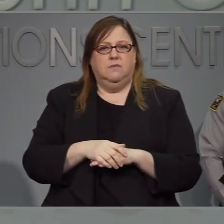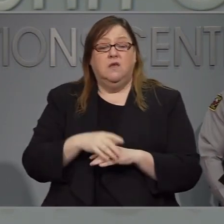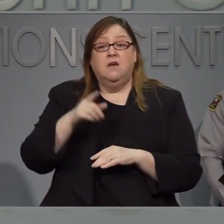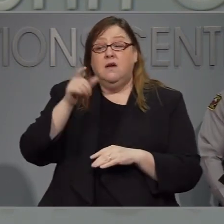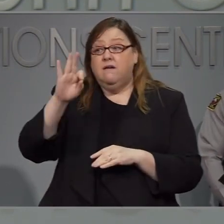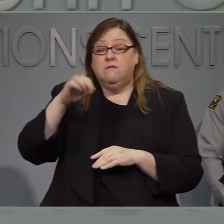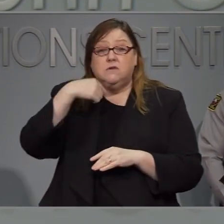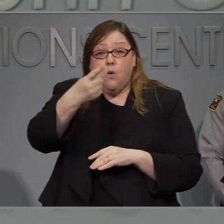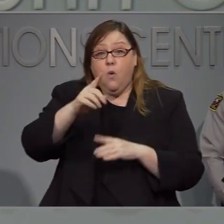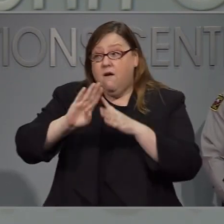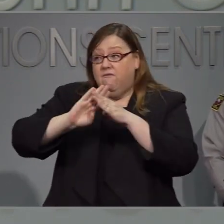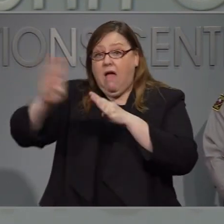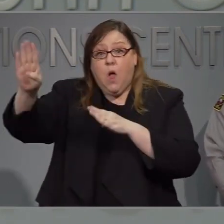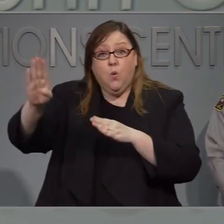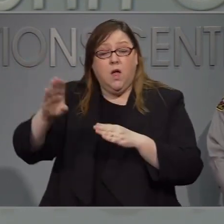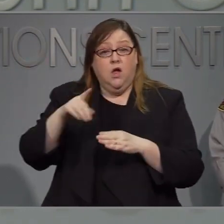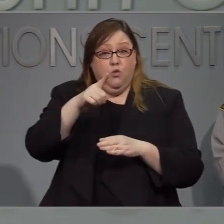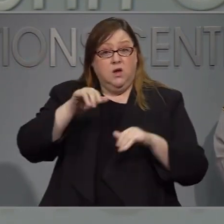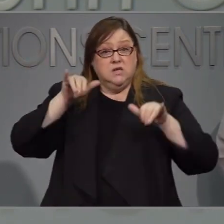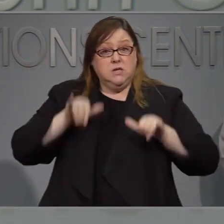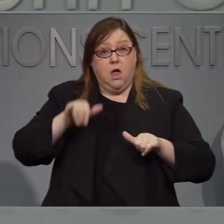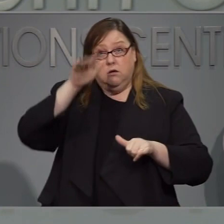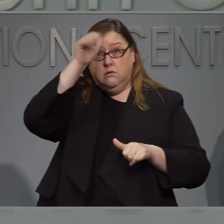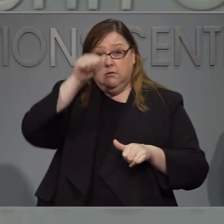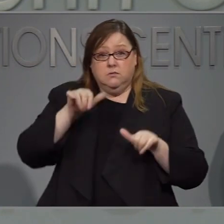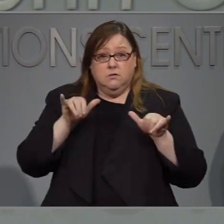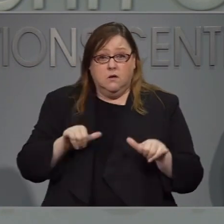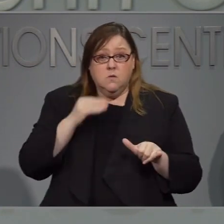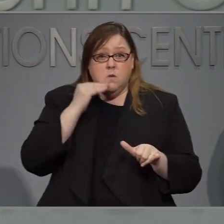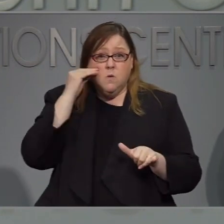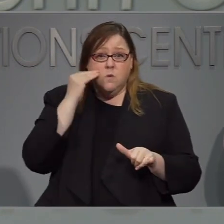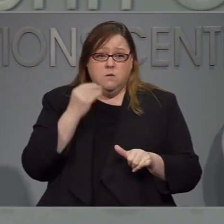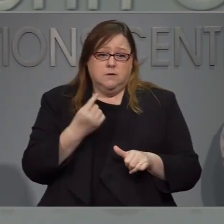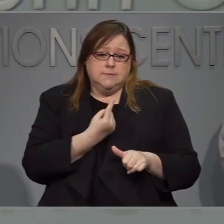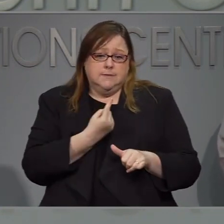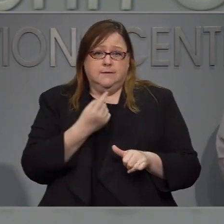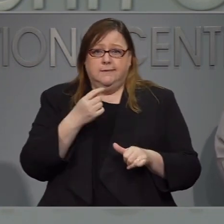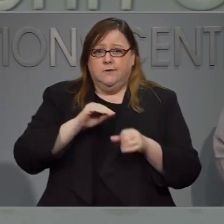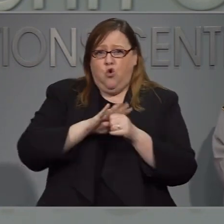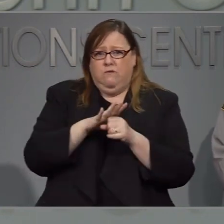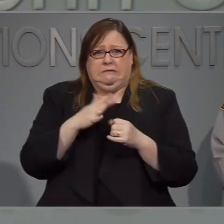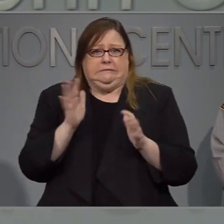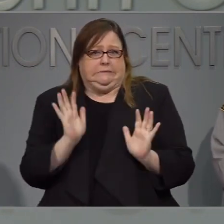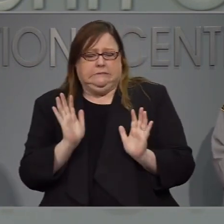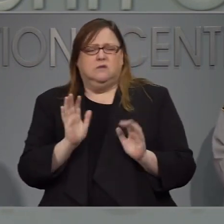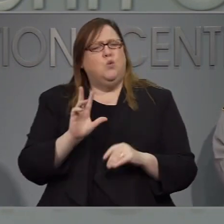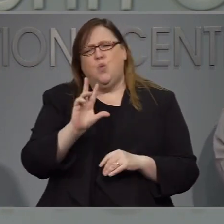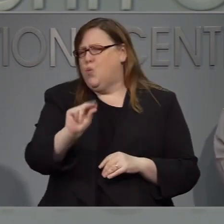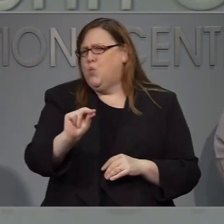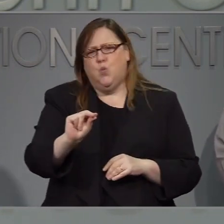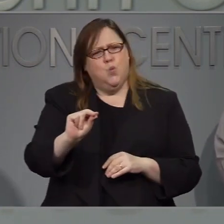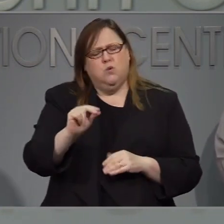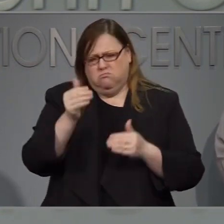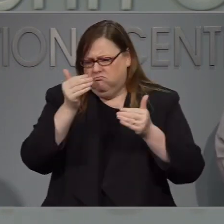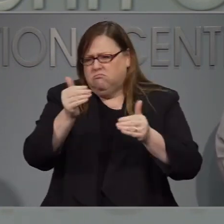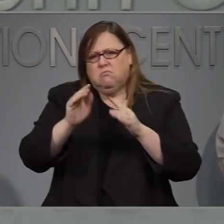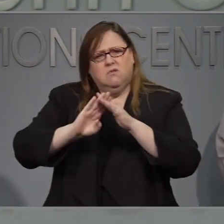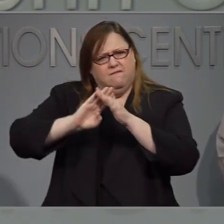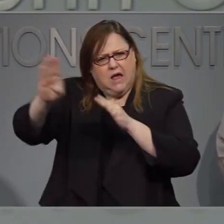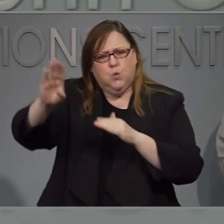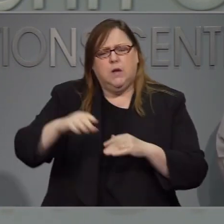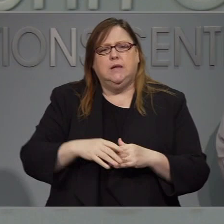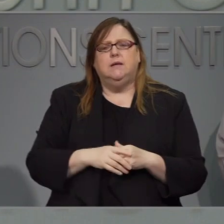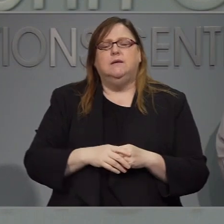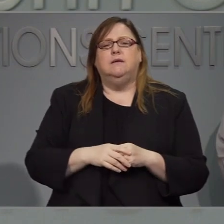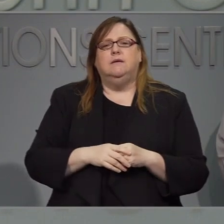en una zona donde hay orden de evacuación. La razón por la que estamos agregando estas primeras dos opciones es porque sabemos que